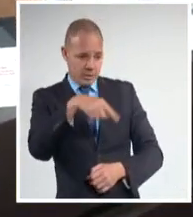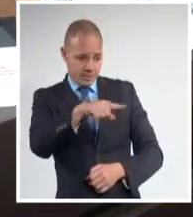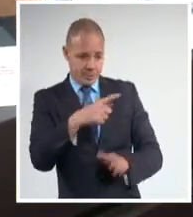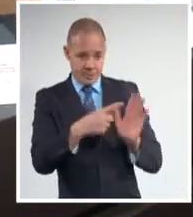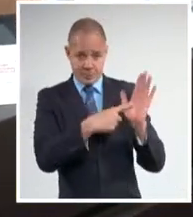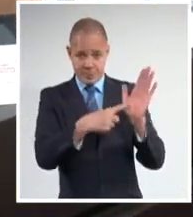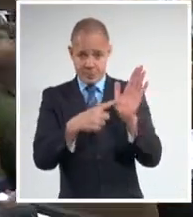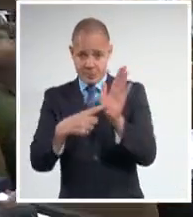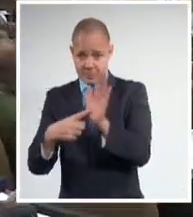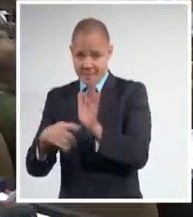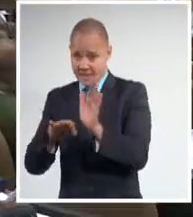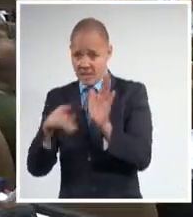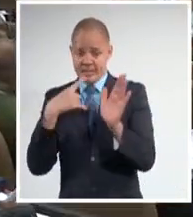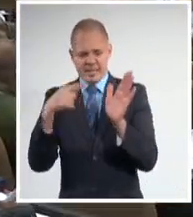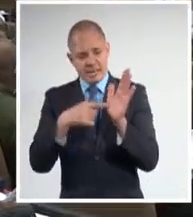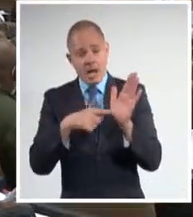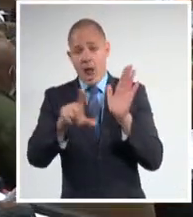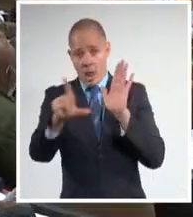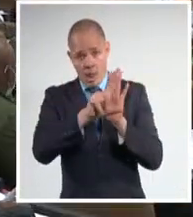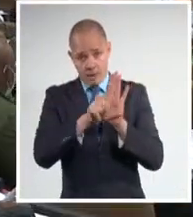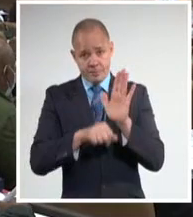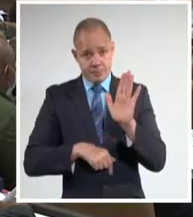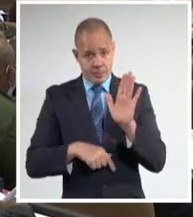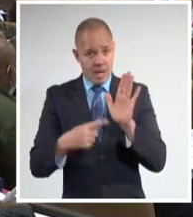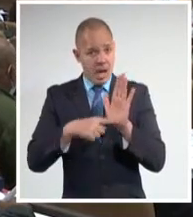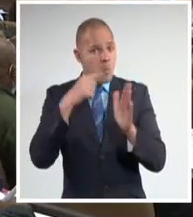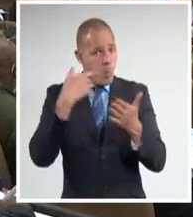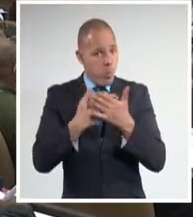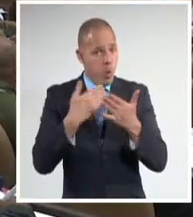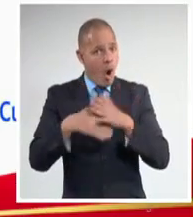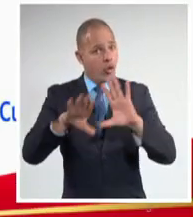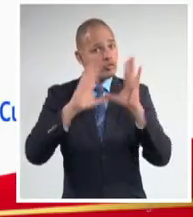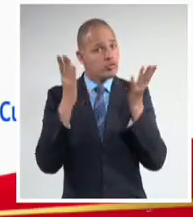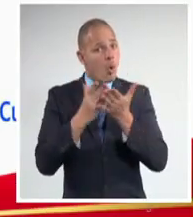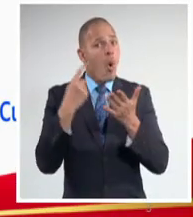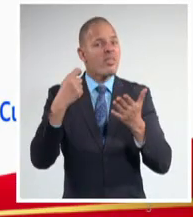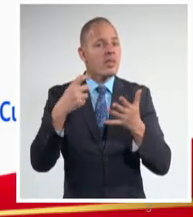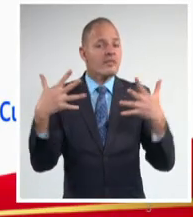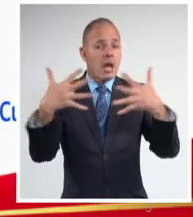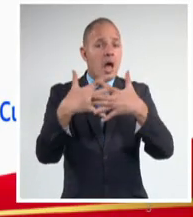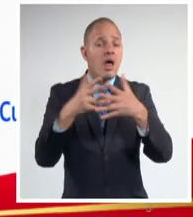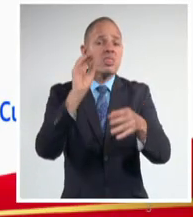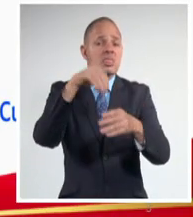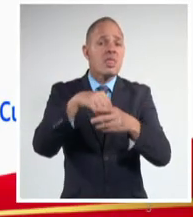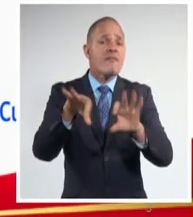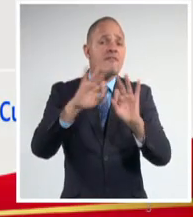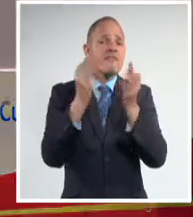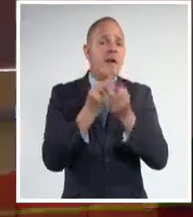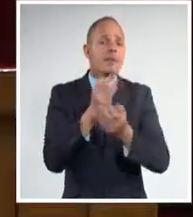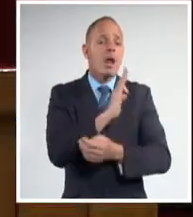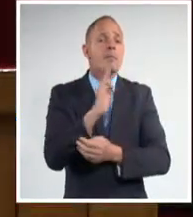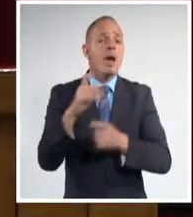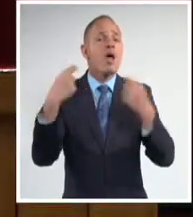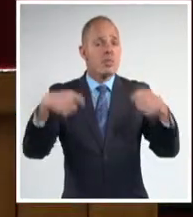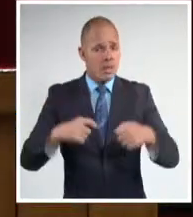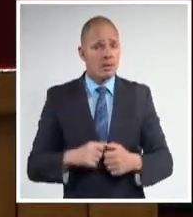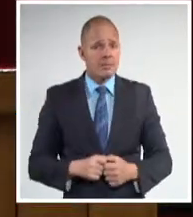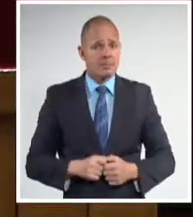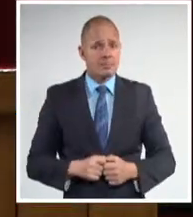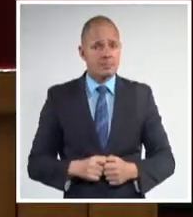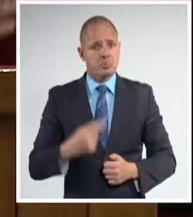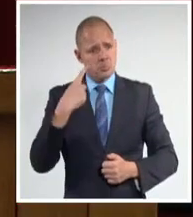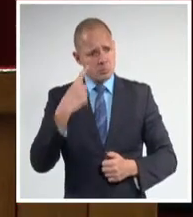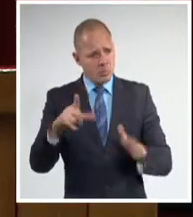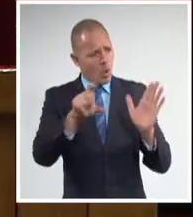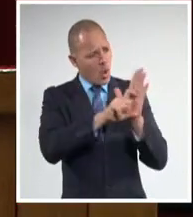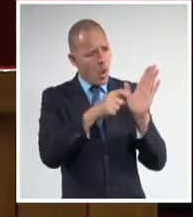cuerpo legal que reafirma el afecto y la dignidad como base de las relaciones dentro de la familia. También solemos afirmar que es un código